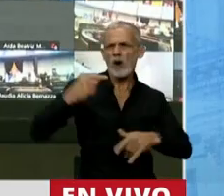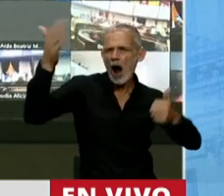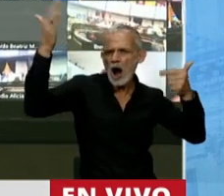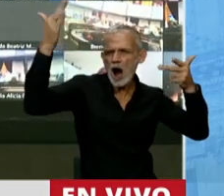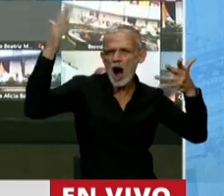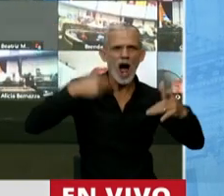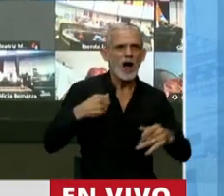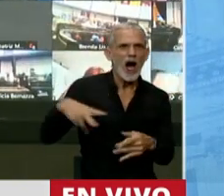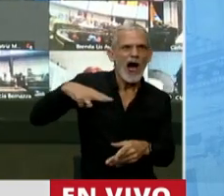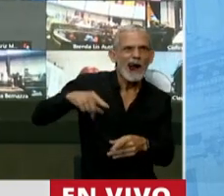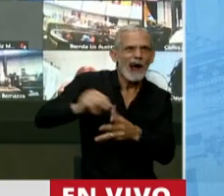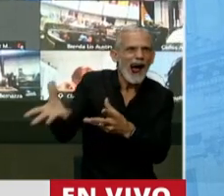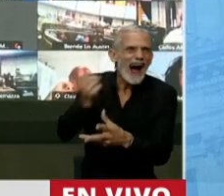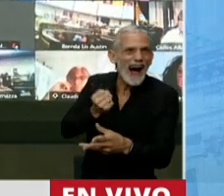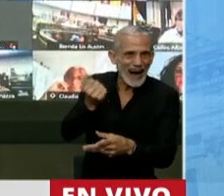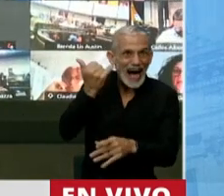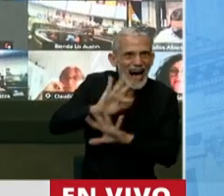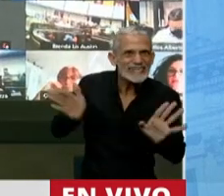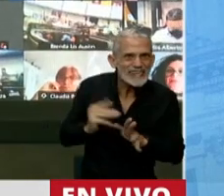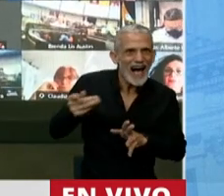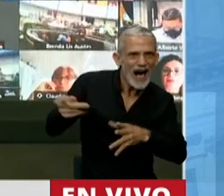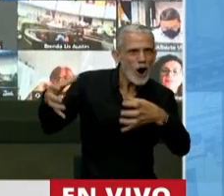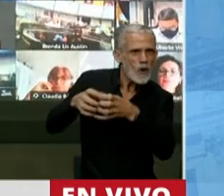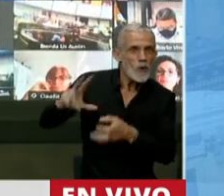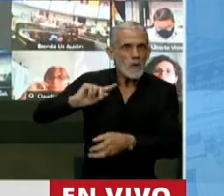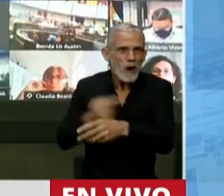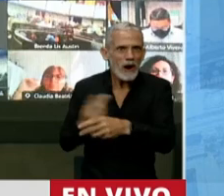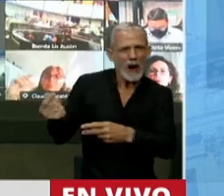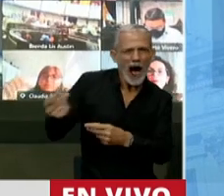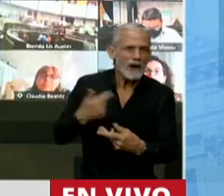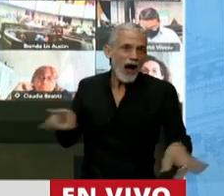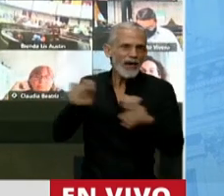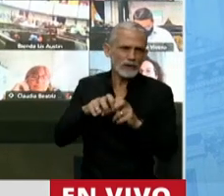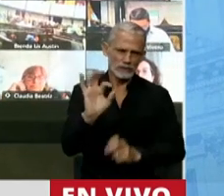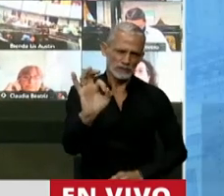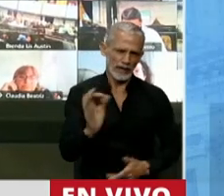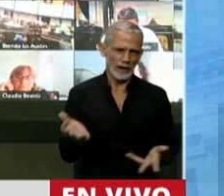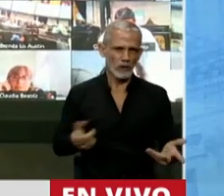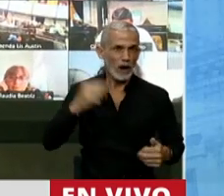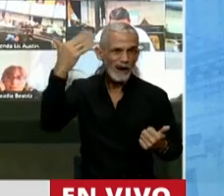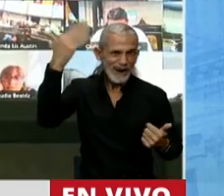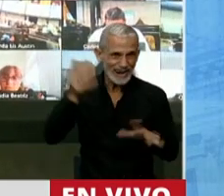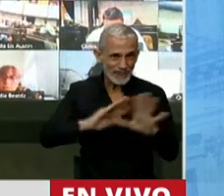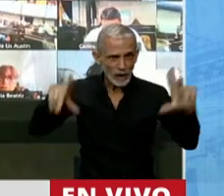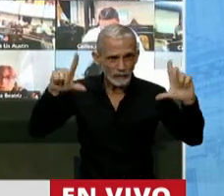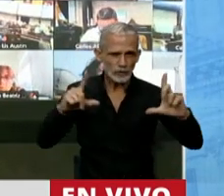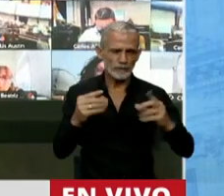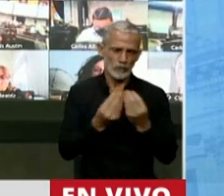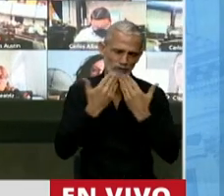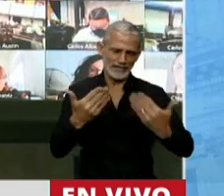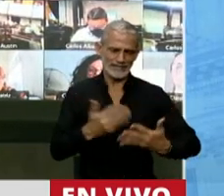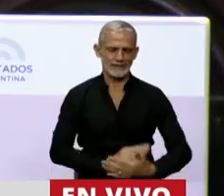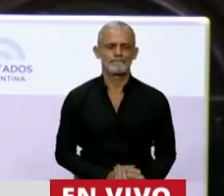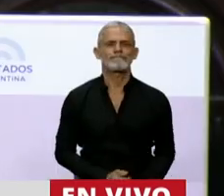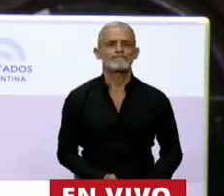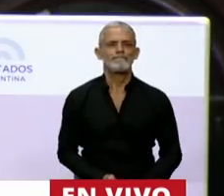encendido. Le metimos la mano en el bolso a los grupos concentrados. Recaudación, cero. Nada más, señor Presidenta.